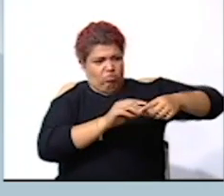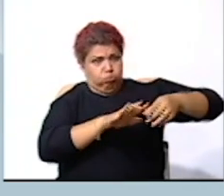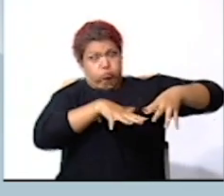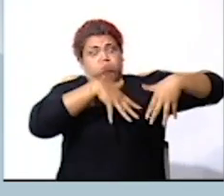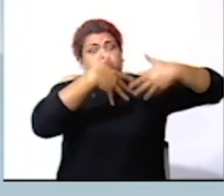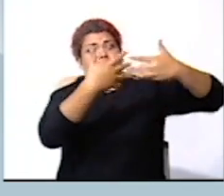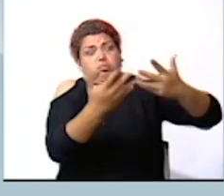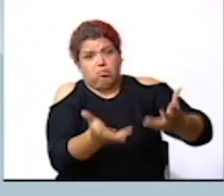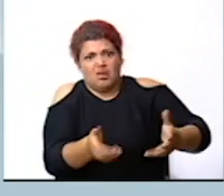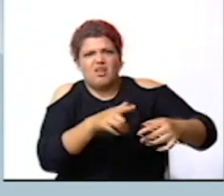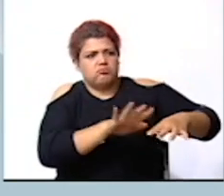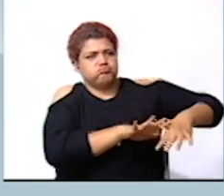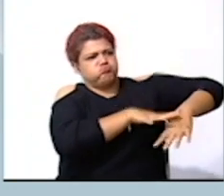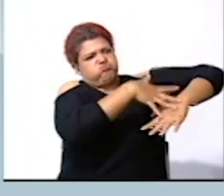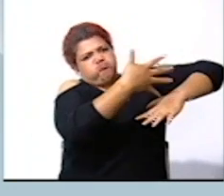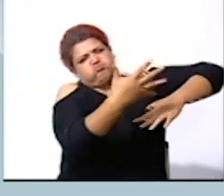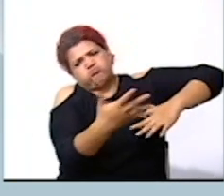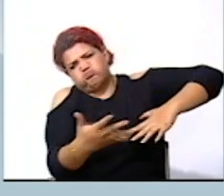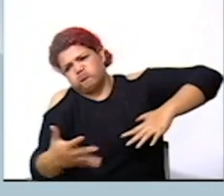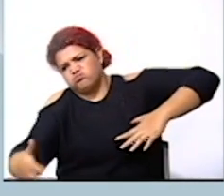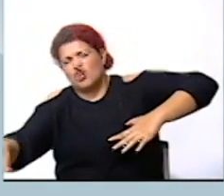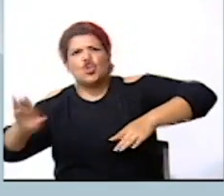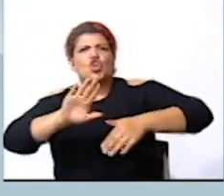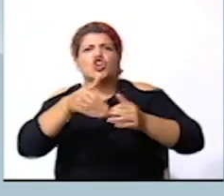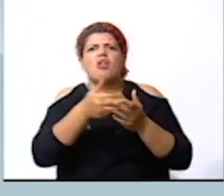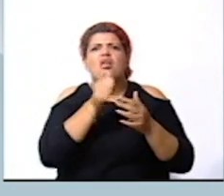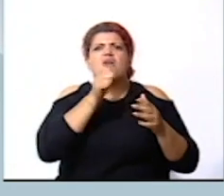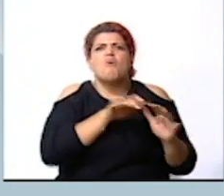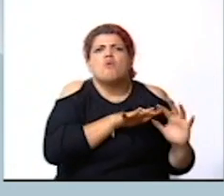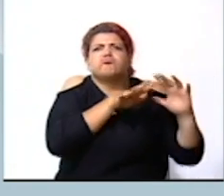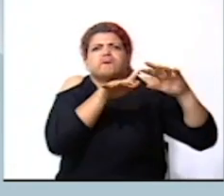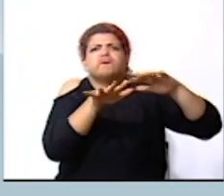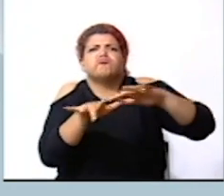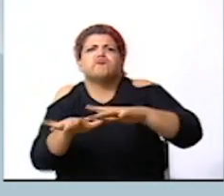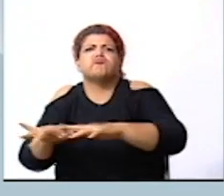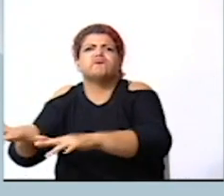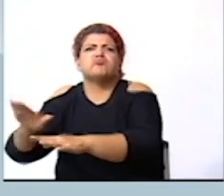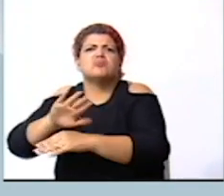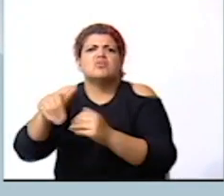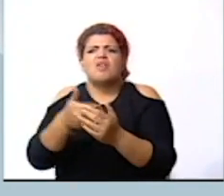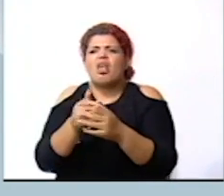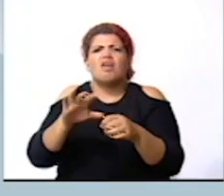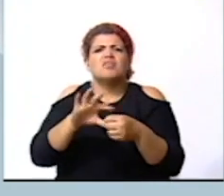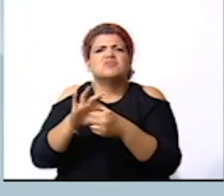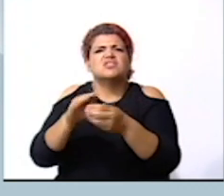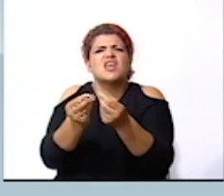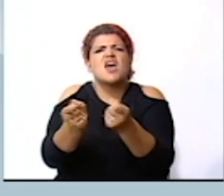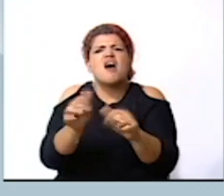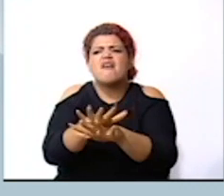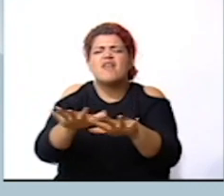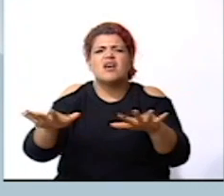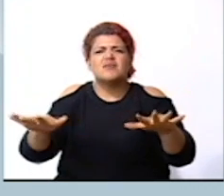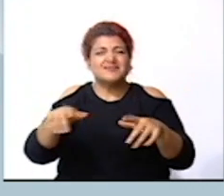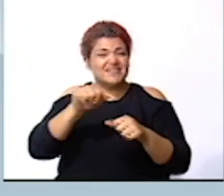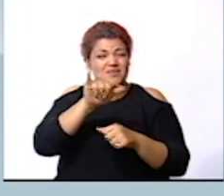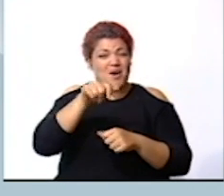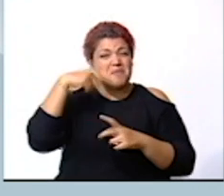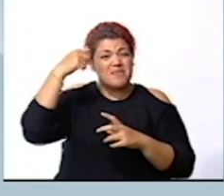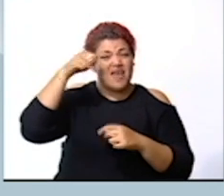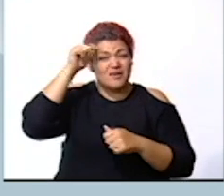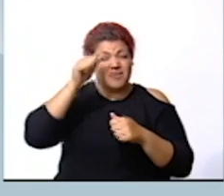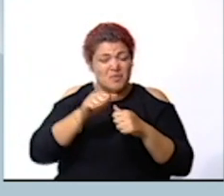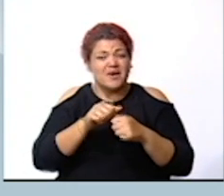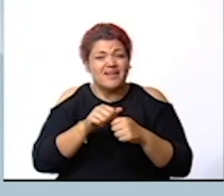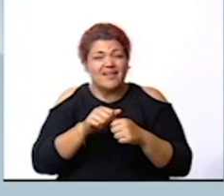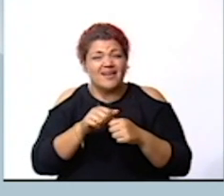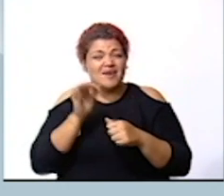de esta manera llega a cubrir los terrenos es muy importante y como decía paola recuerdan en la cápsula